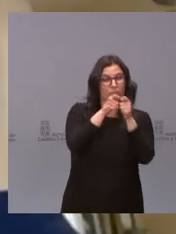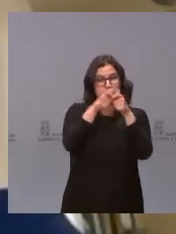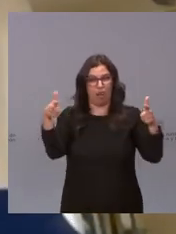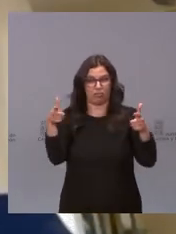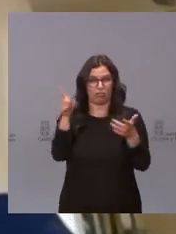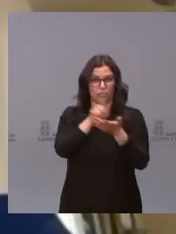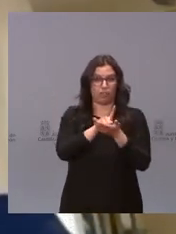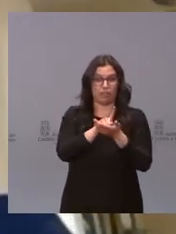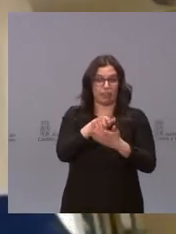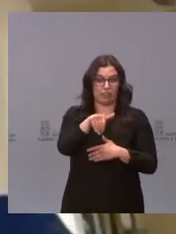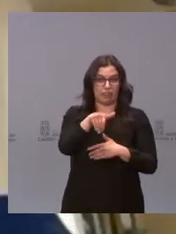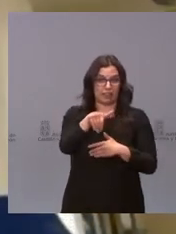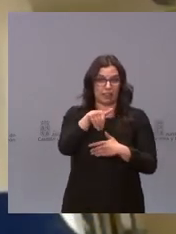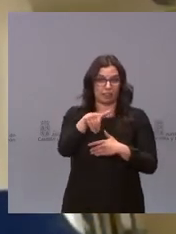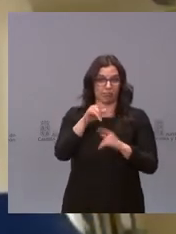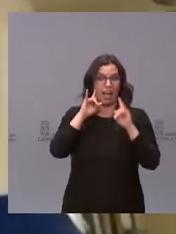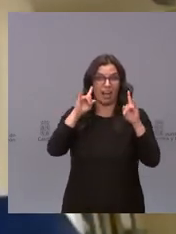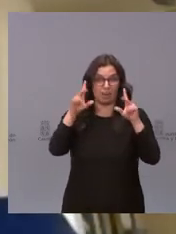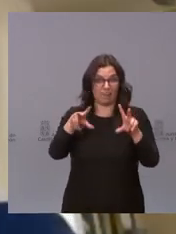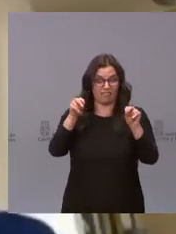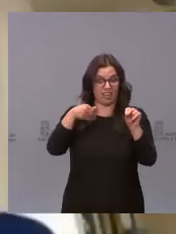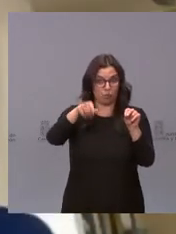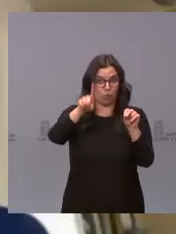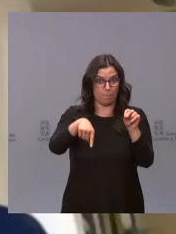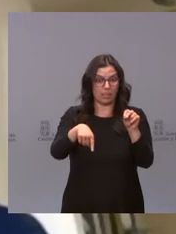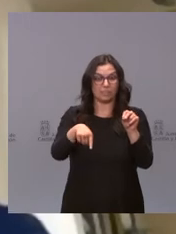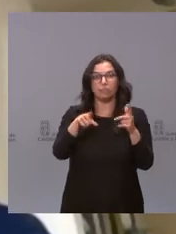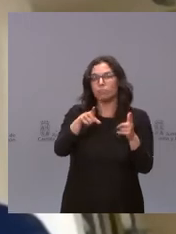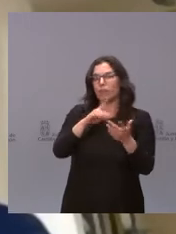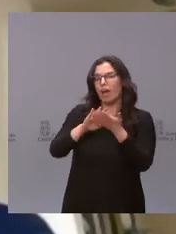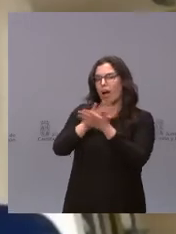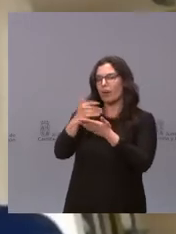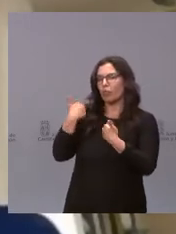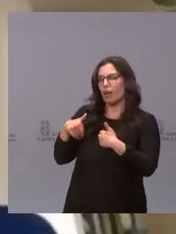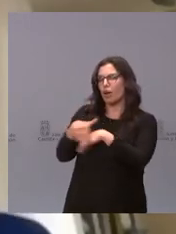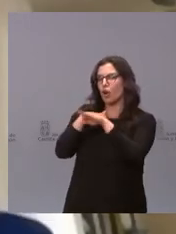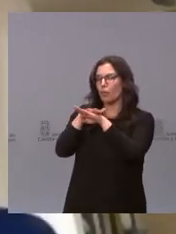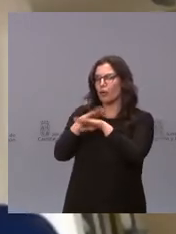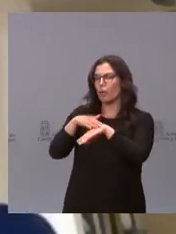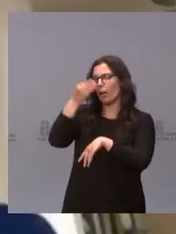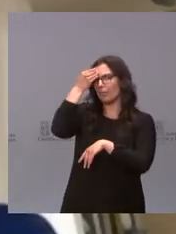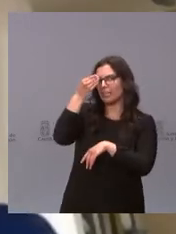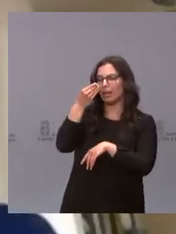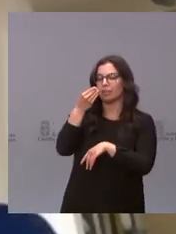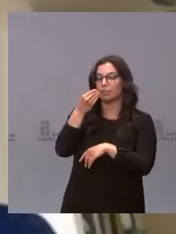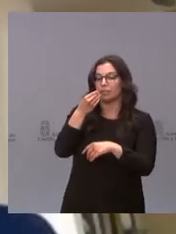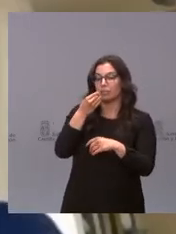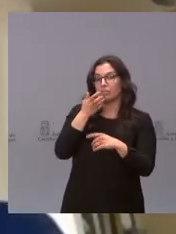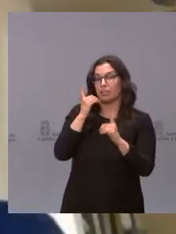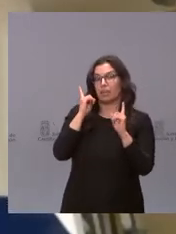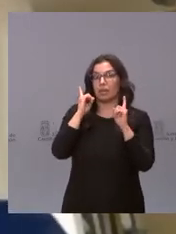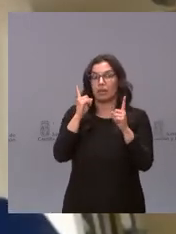queda un mes para que se reduzca el estado de alarma, si se ha producido algún contacto con el Gobierno para saber qué medidas se tomarían en caso de